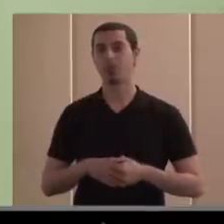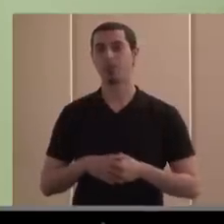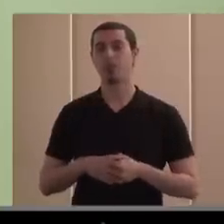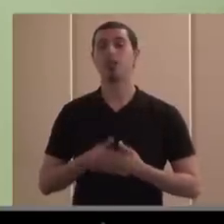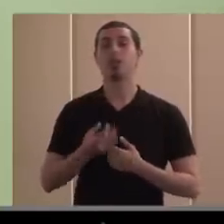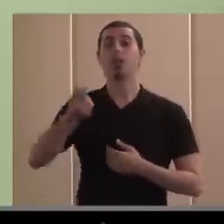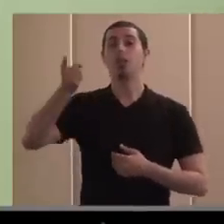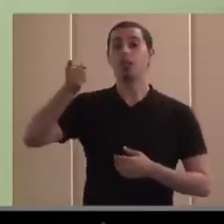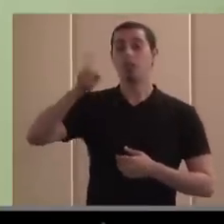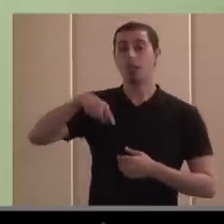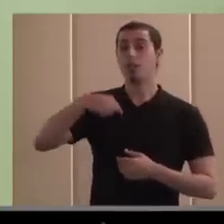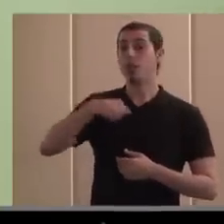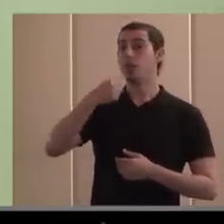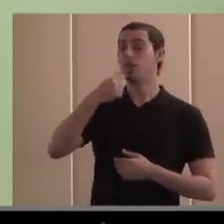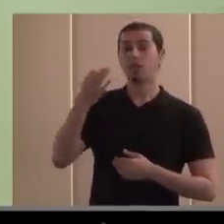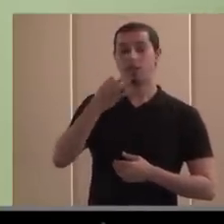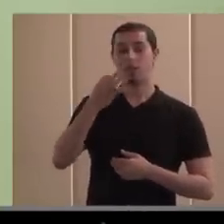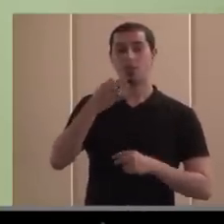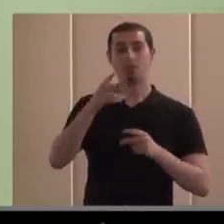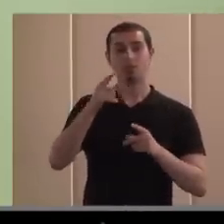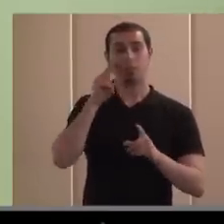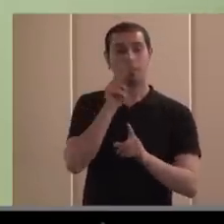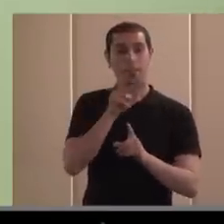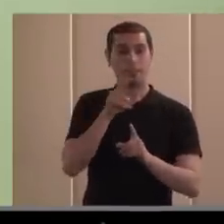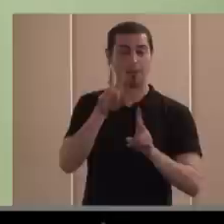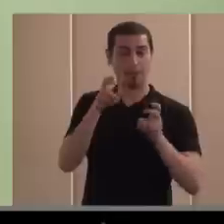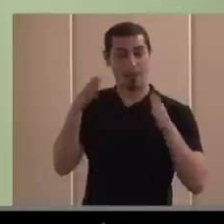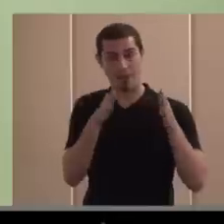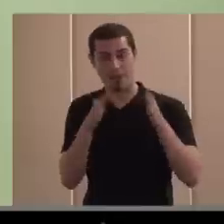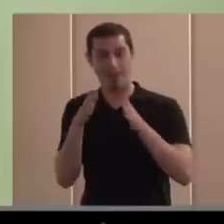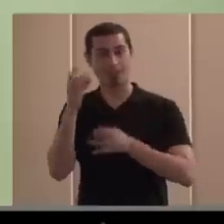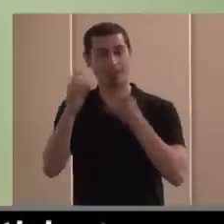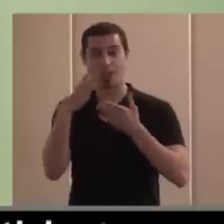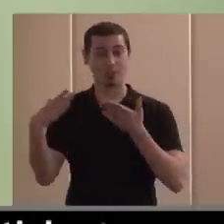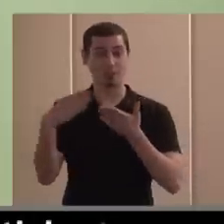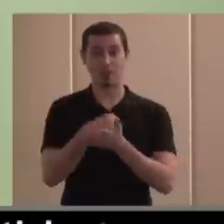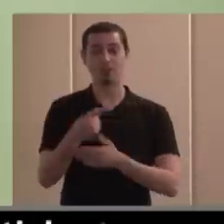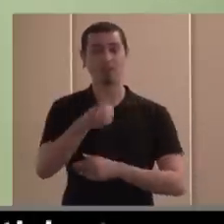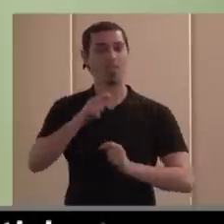también yo diría que bueno en este sentido también toda esta actividad nos permite ser también